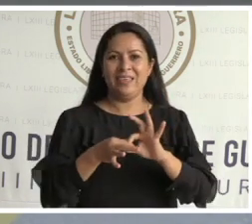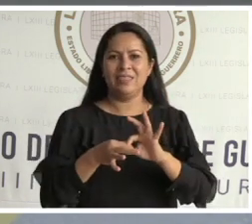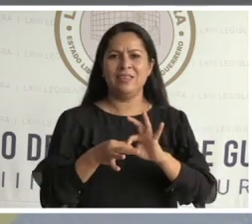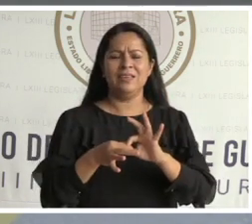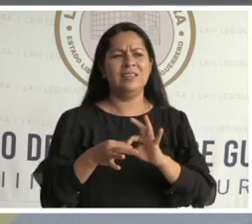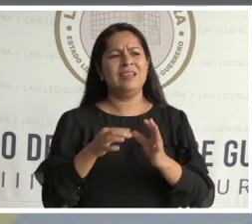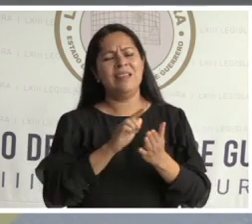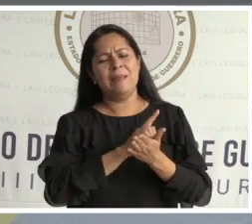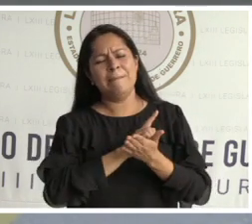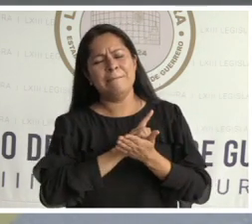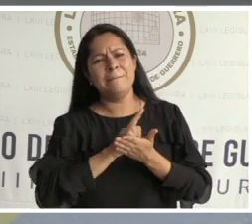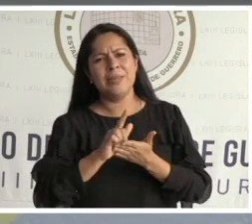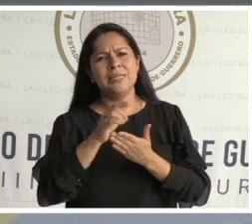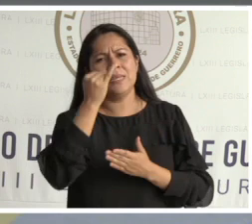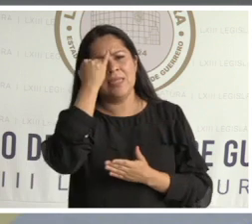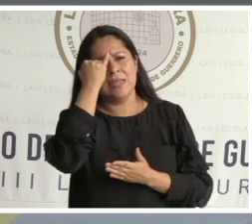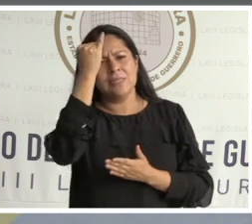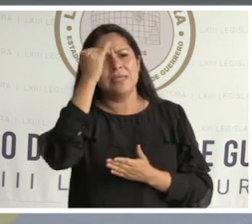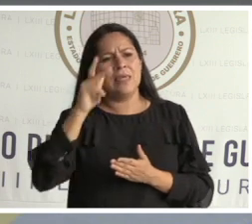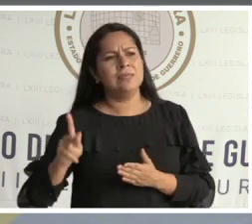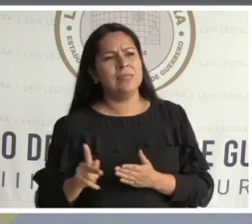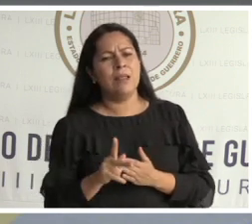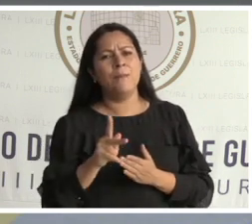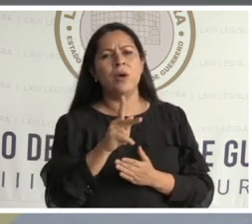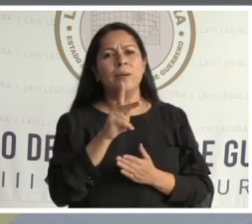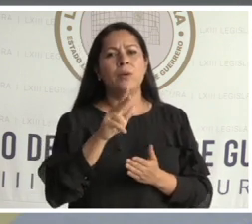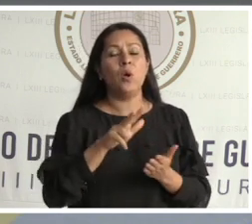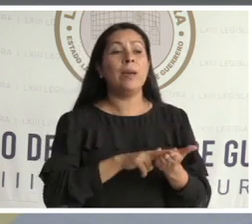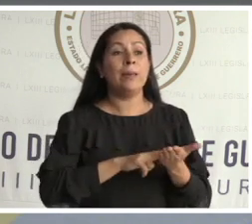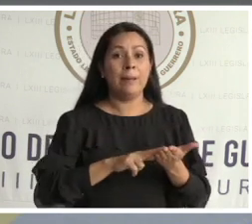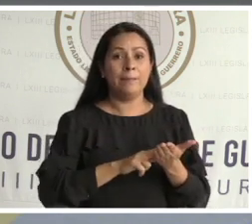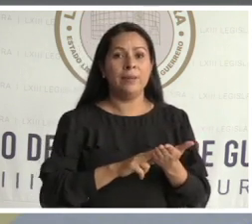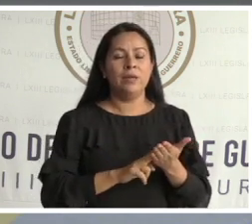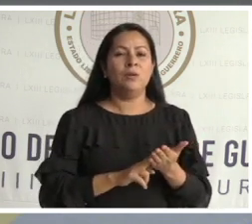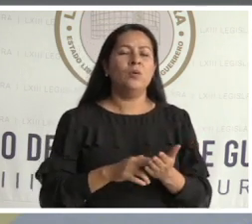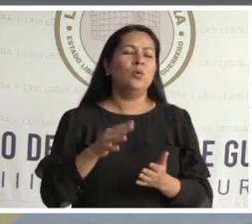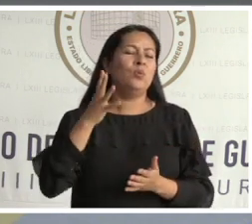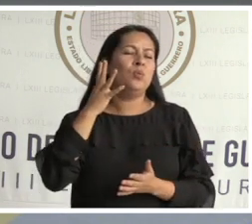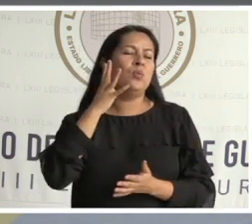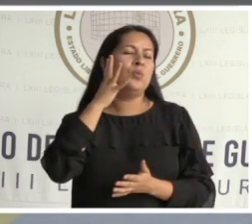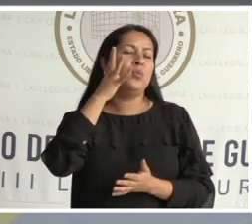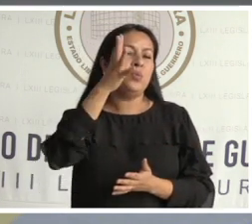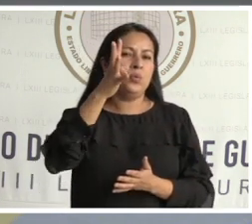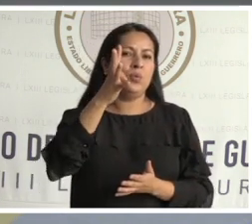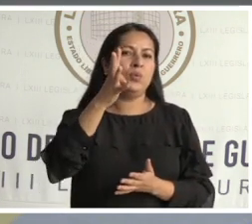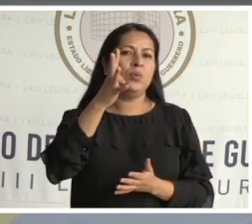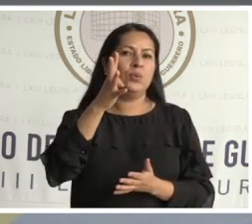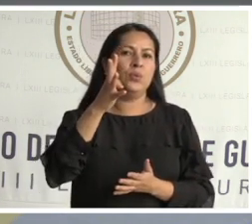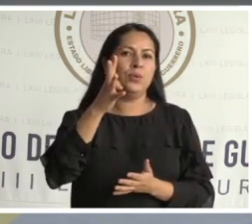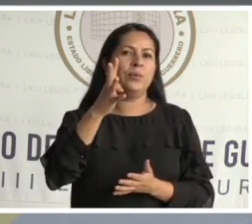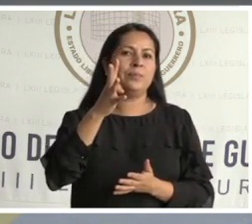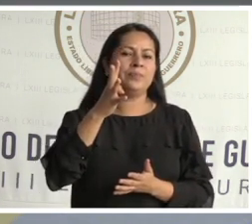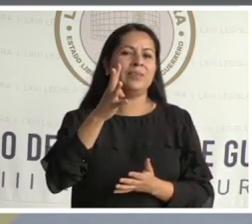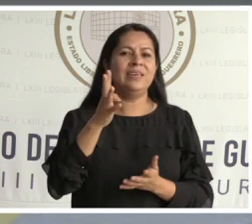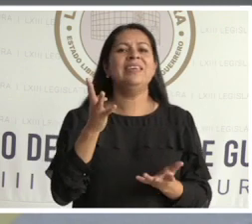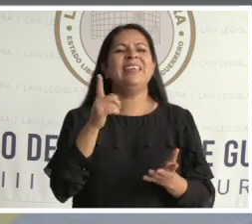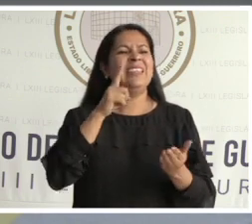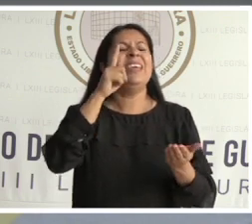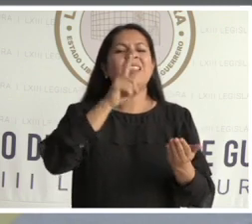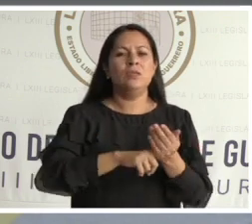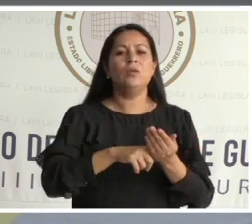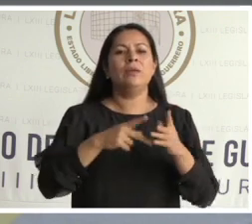pureza de los ideales del pueblo, el verde la esperanza y en el distinto de su raza.